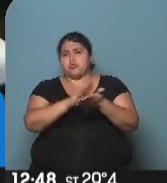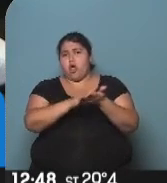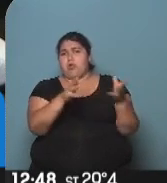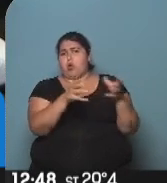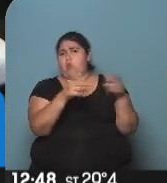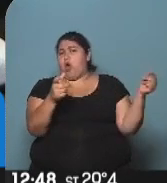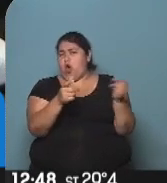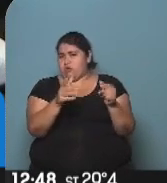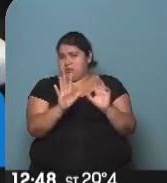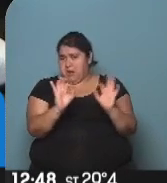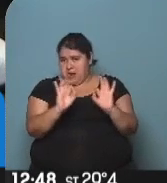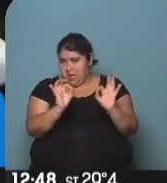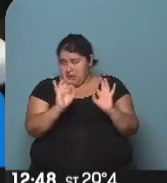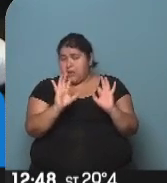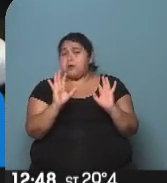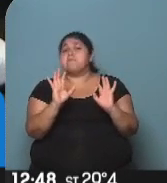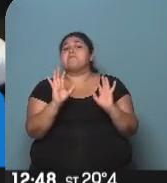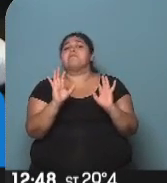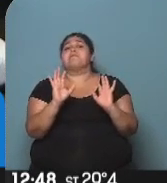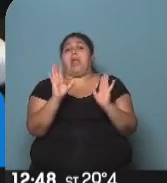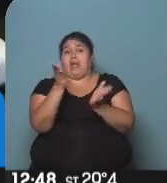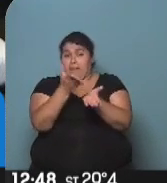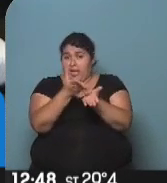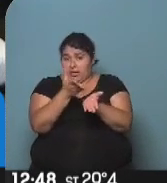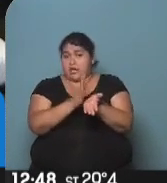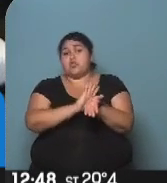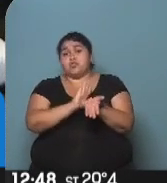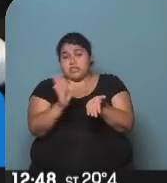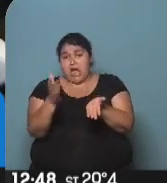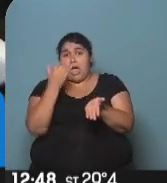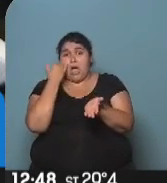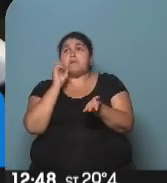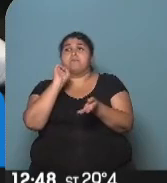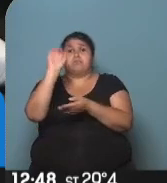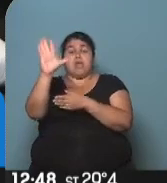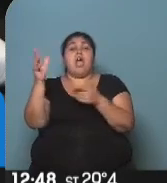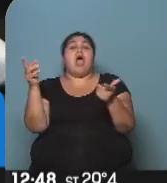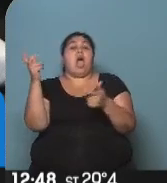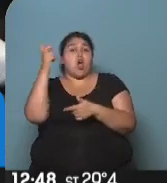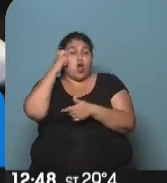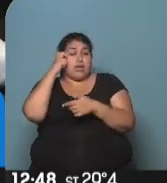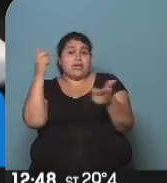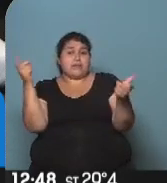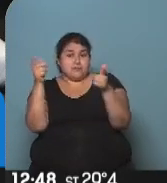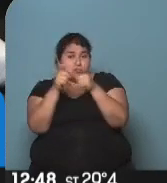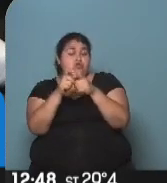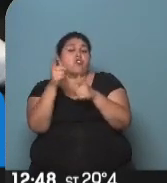oposición. Pensemos que el decreto ha sido ya enviado al Congreso Nacional, a la Comisión Bicameral.